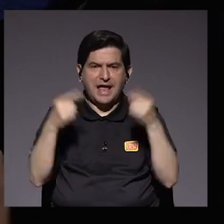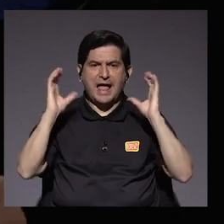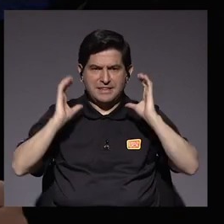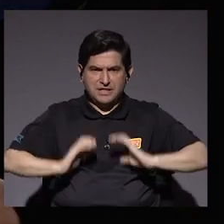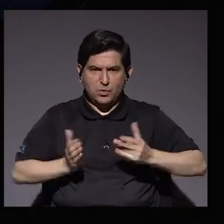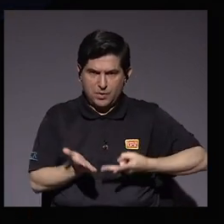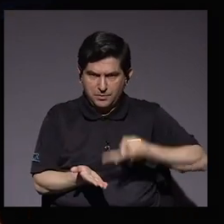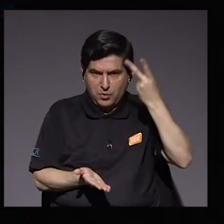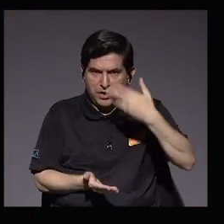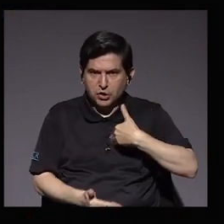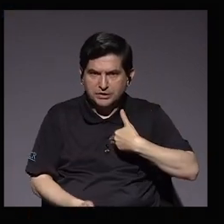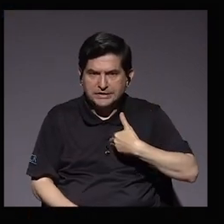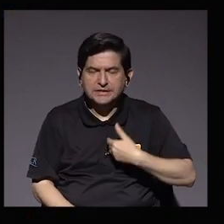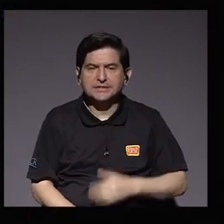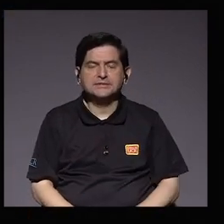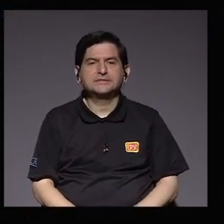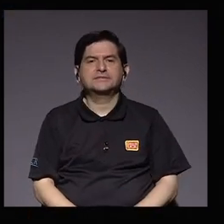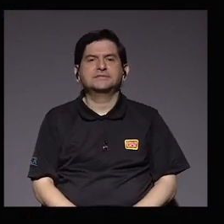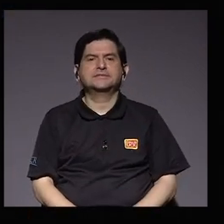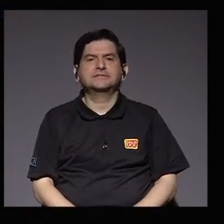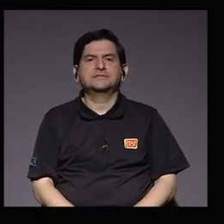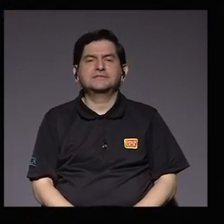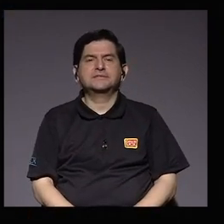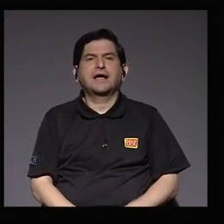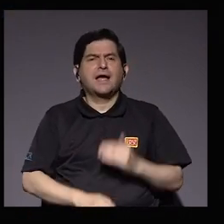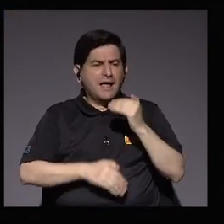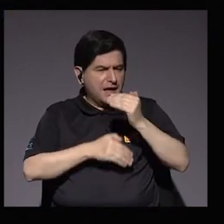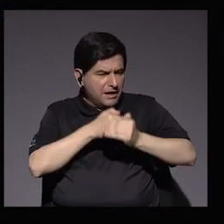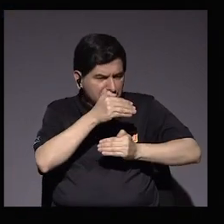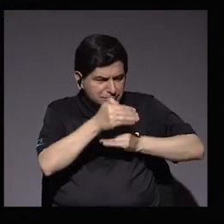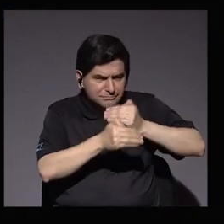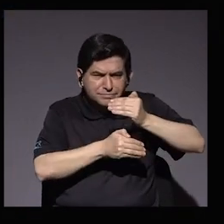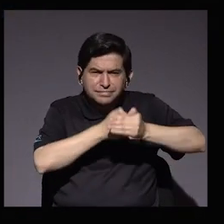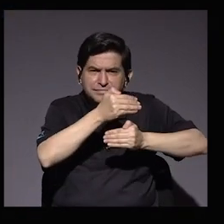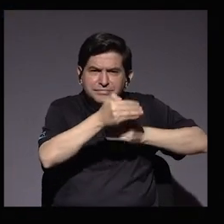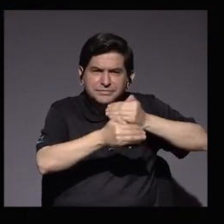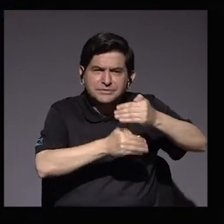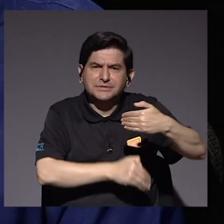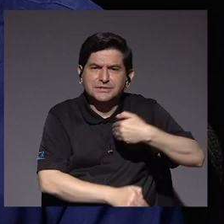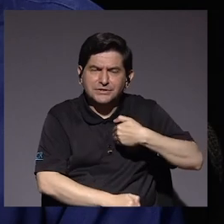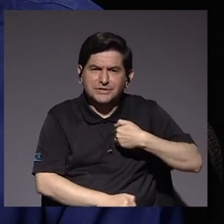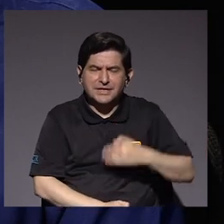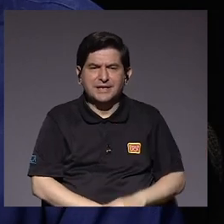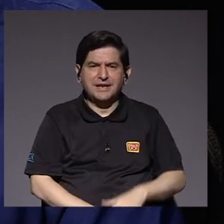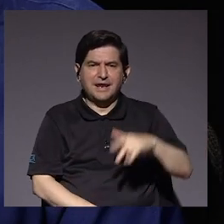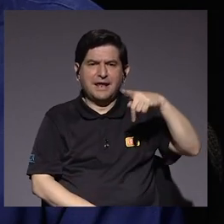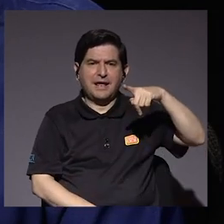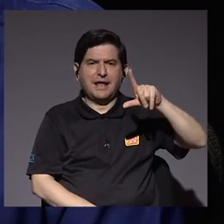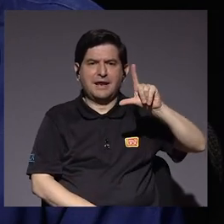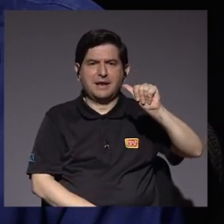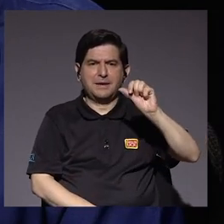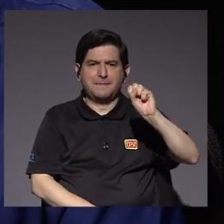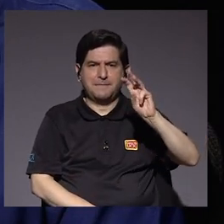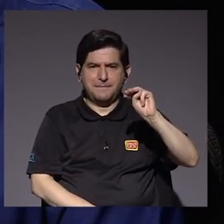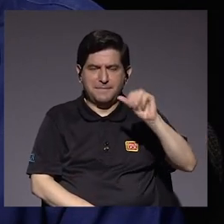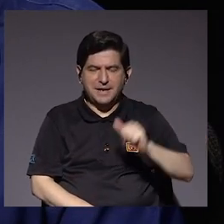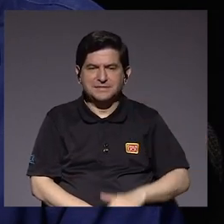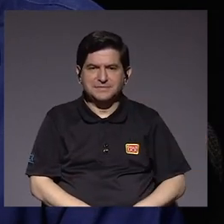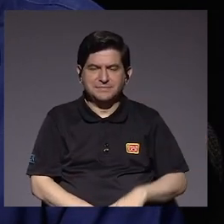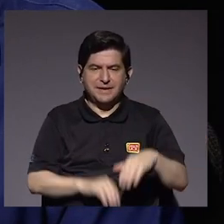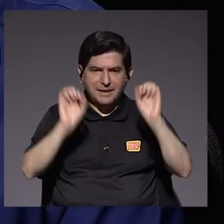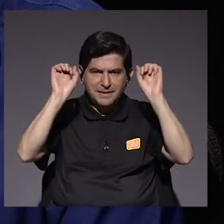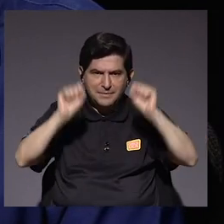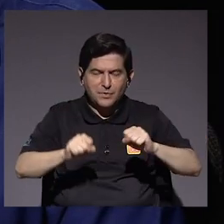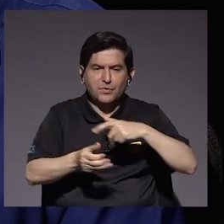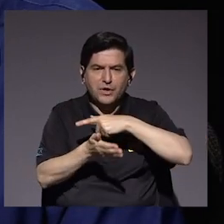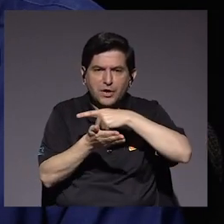en un anticuerpo valioso. Bueno, el procesamiento del plasma sanguíneo para purificar